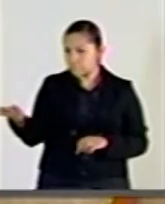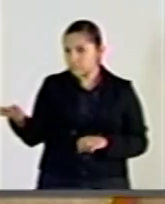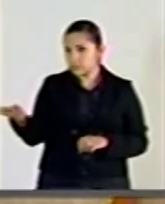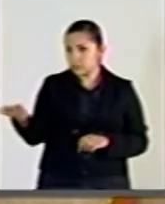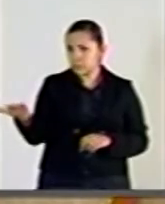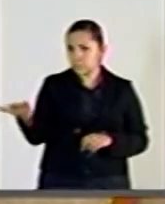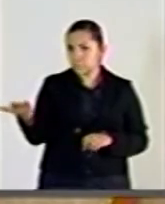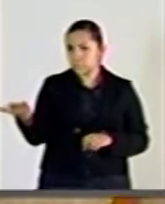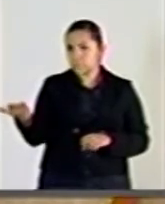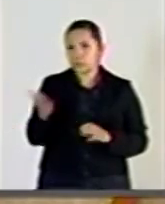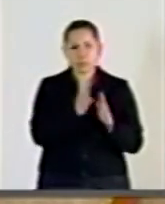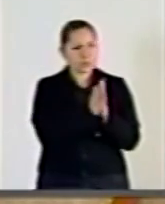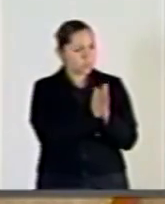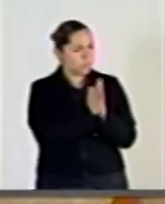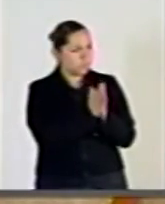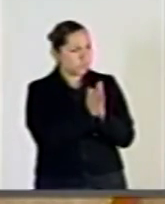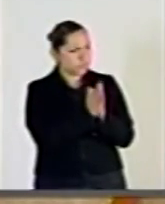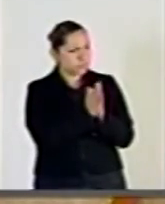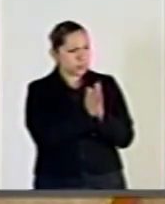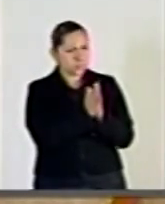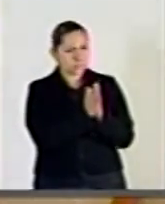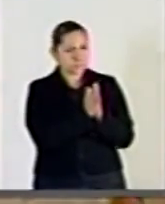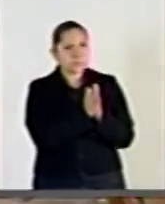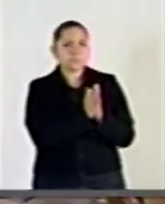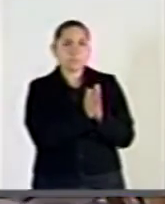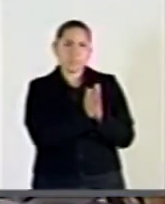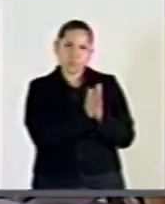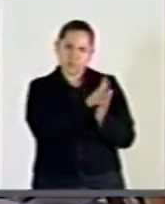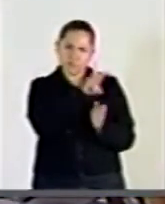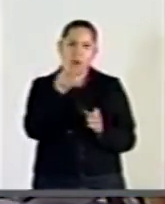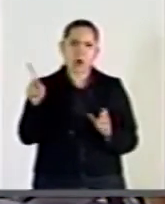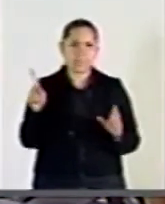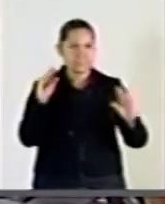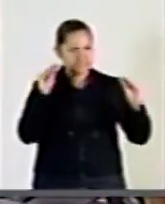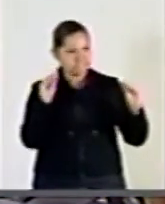Por favor, orden para escuchar al orador en turno.